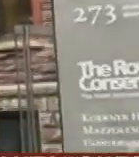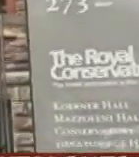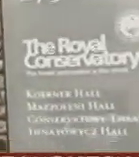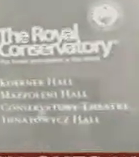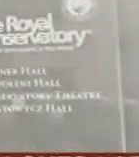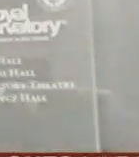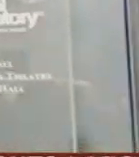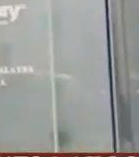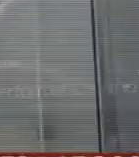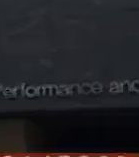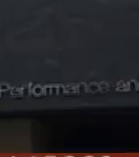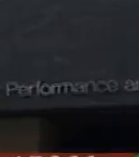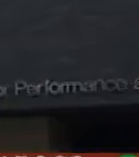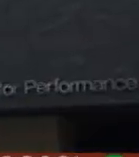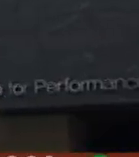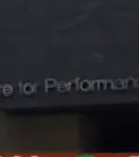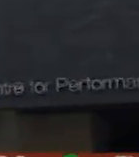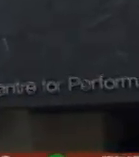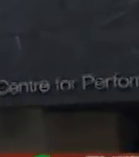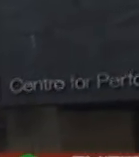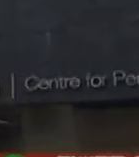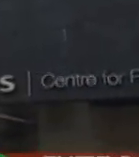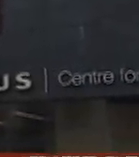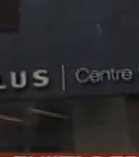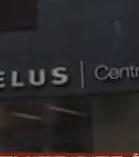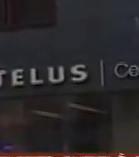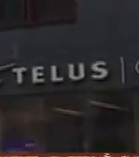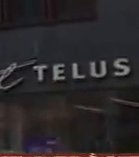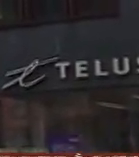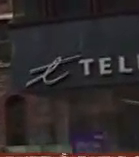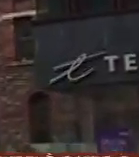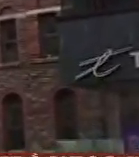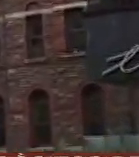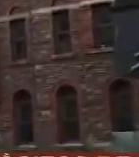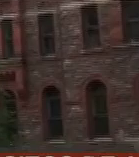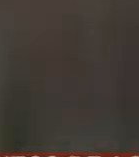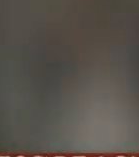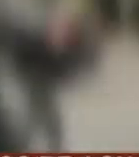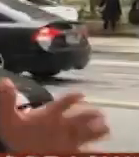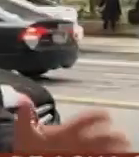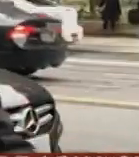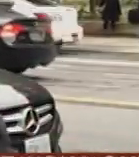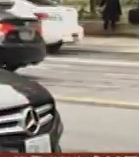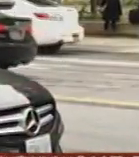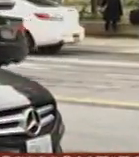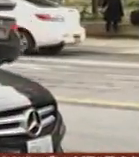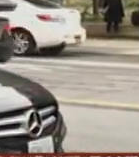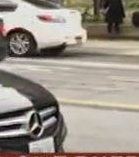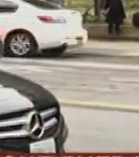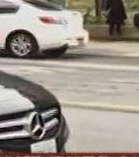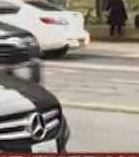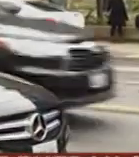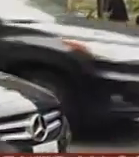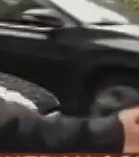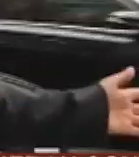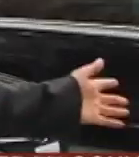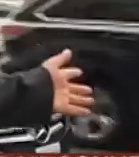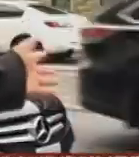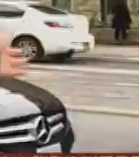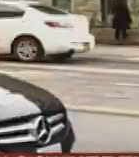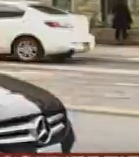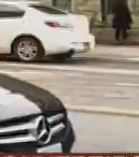presentan las orquestas y artistas clásicos y contemporáneos más importantes a nivel internacional The Corner Hall se encuentra ubicado en el